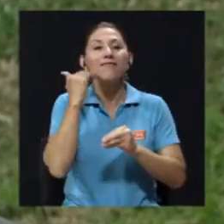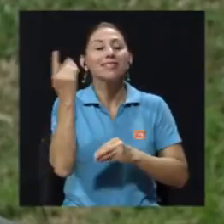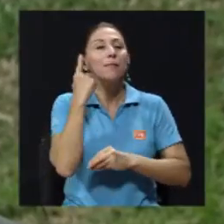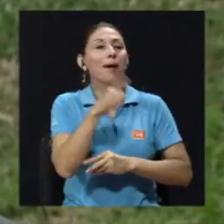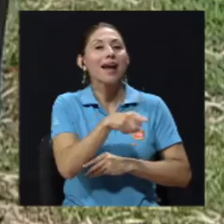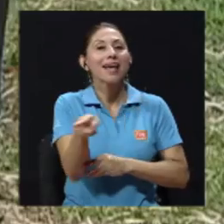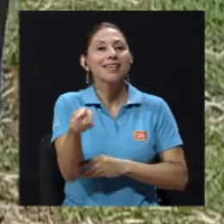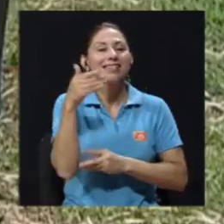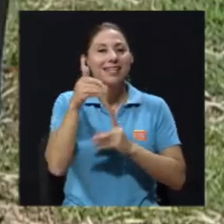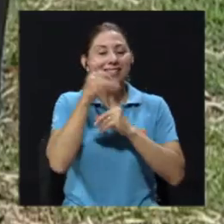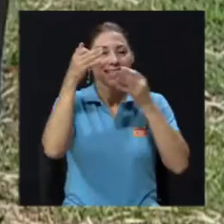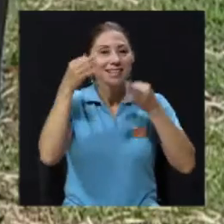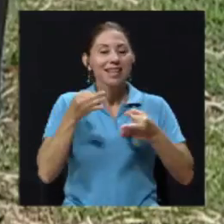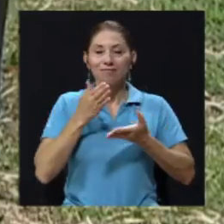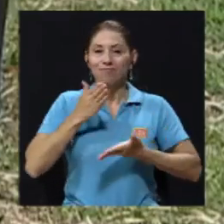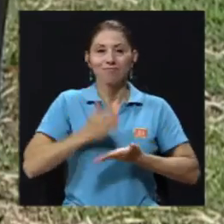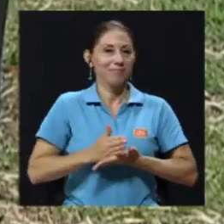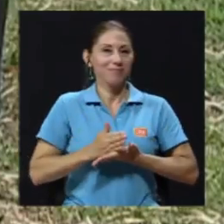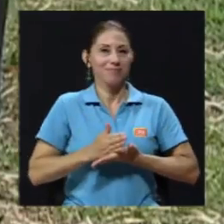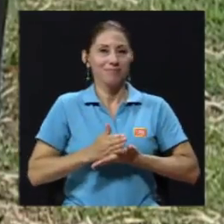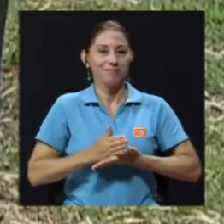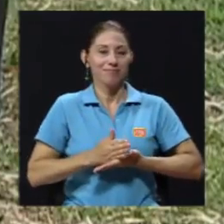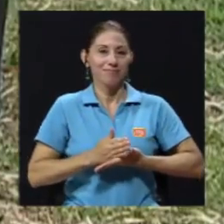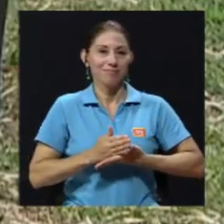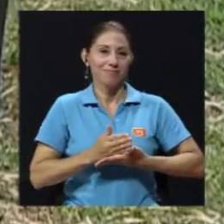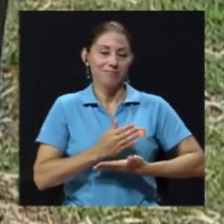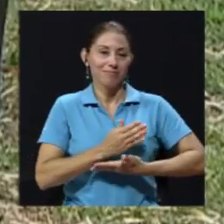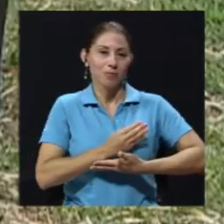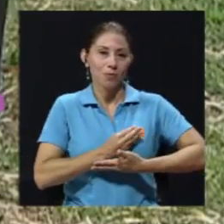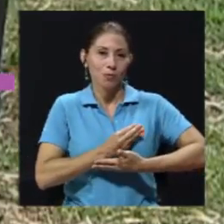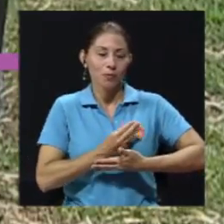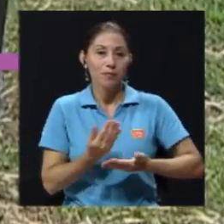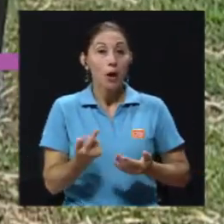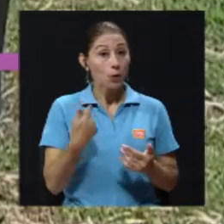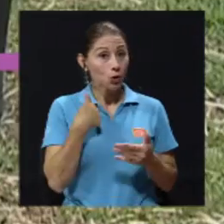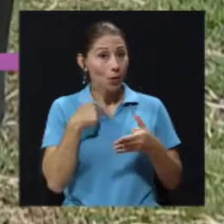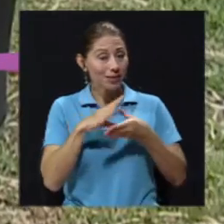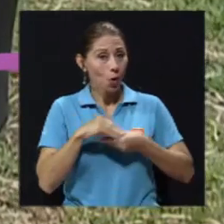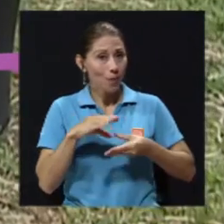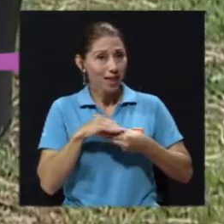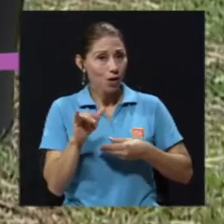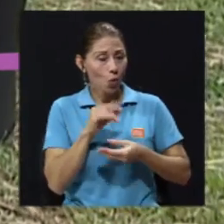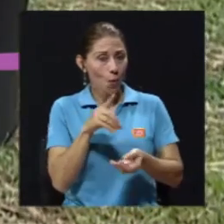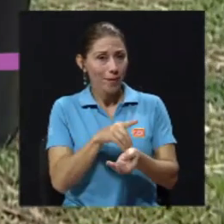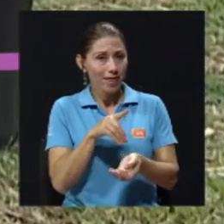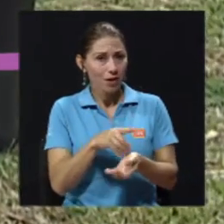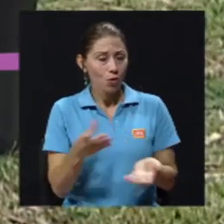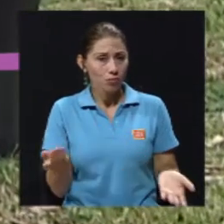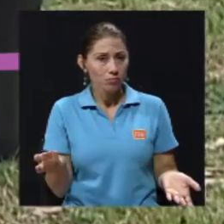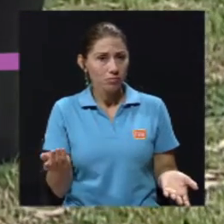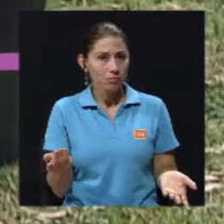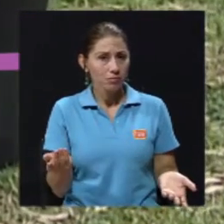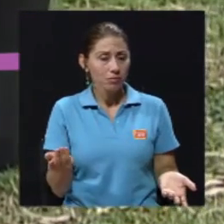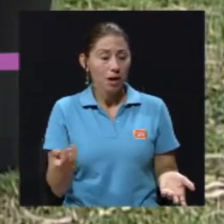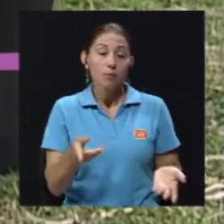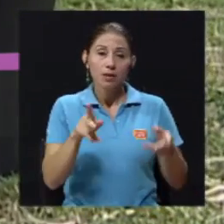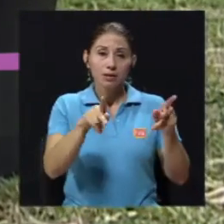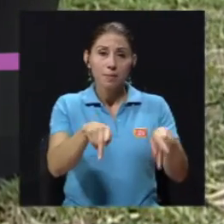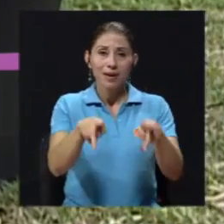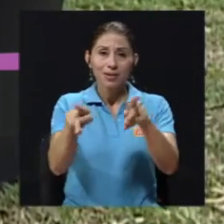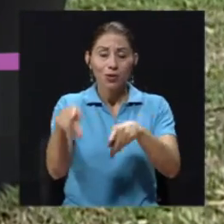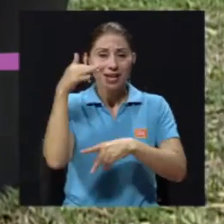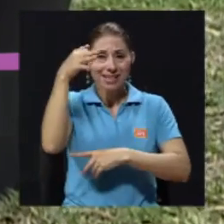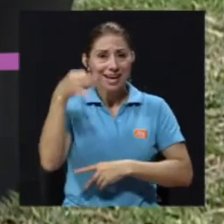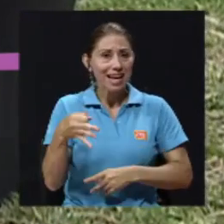lactancia. Yo me voy a permitir hacer mi comentario desde el otro, como médico, de que efectivamente las personas